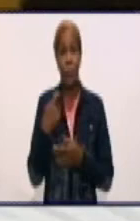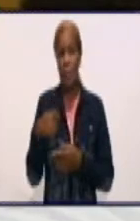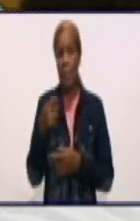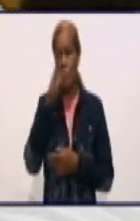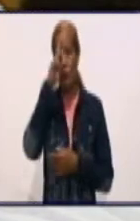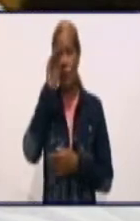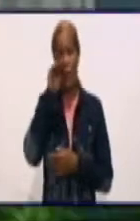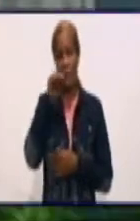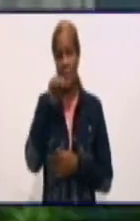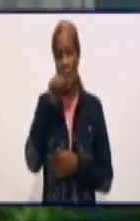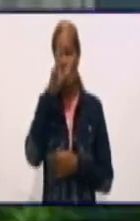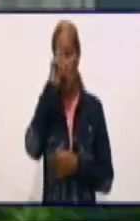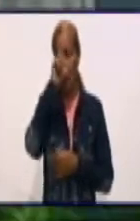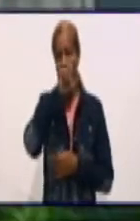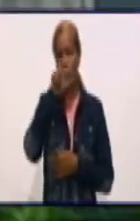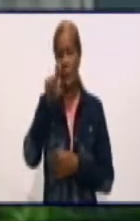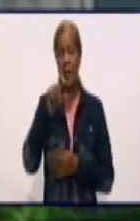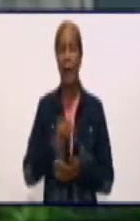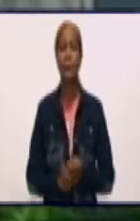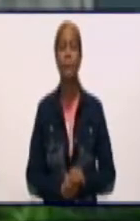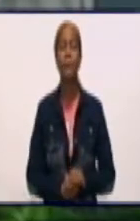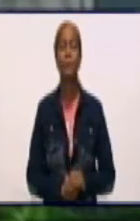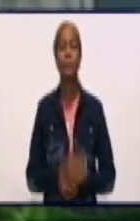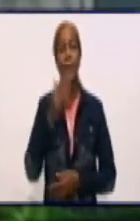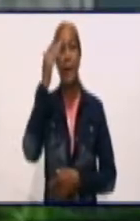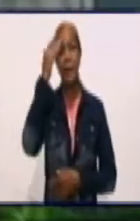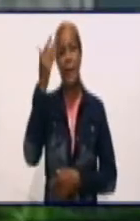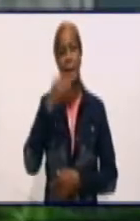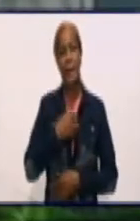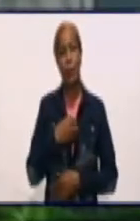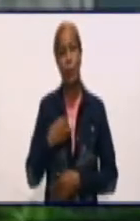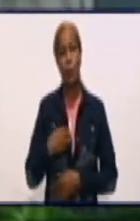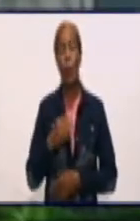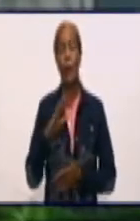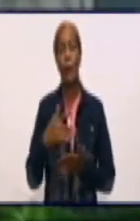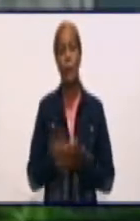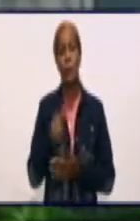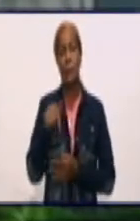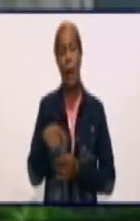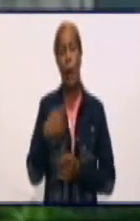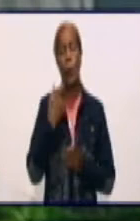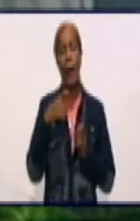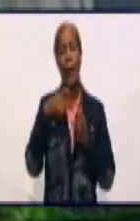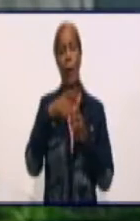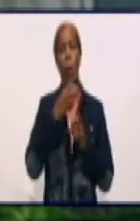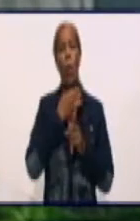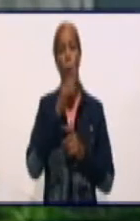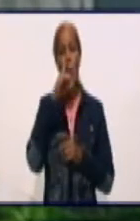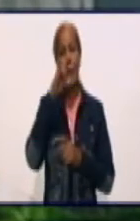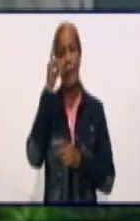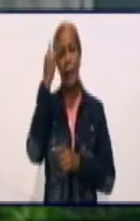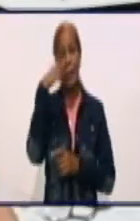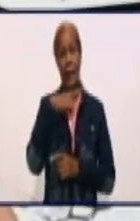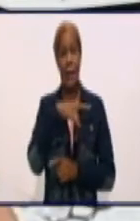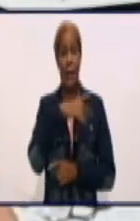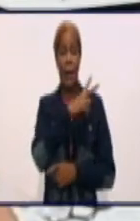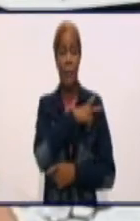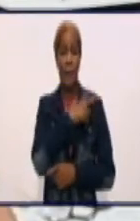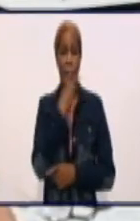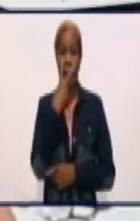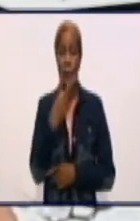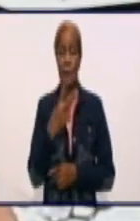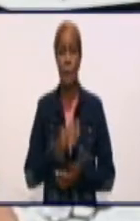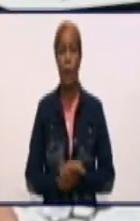Voy al diálogo con la doctora Kenia González Medina, jefa de atención médica en la Dirección Provincial de Salud en Granma. Granma no